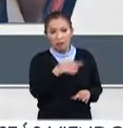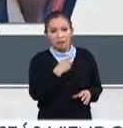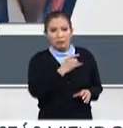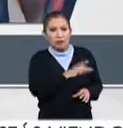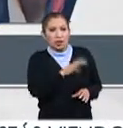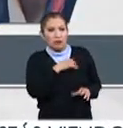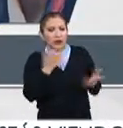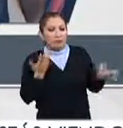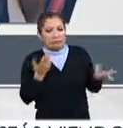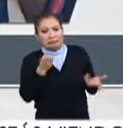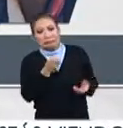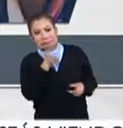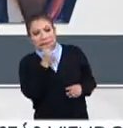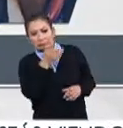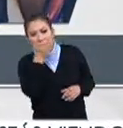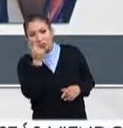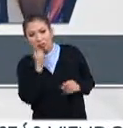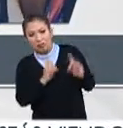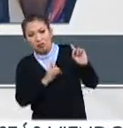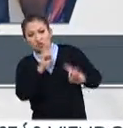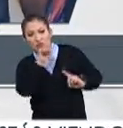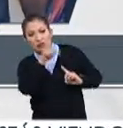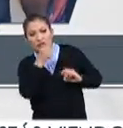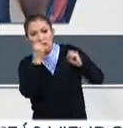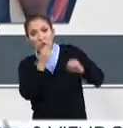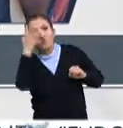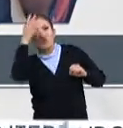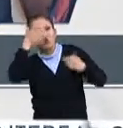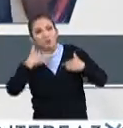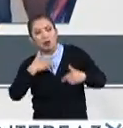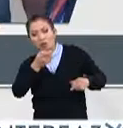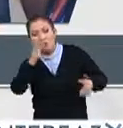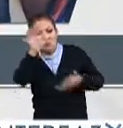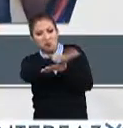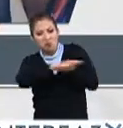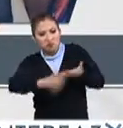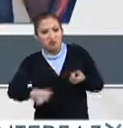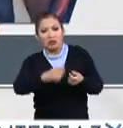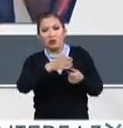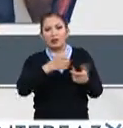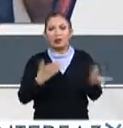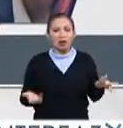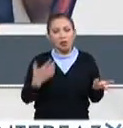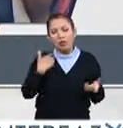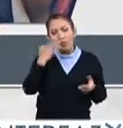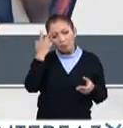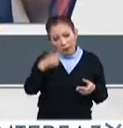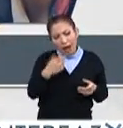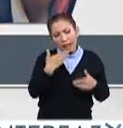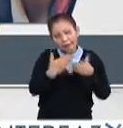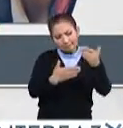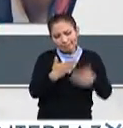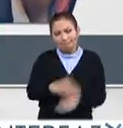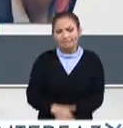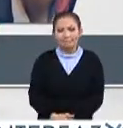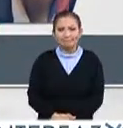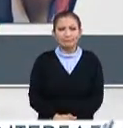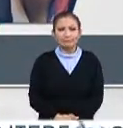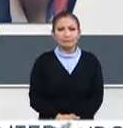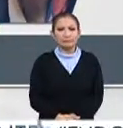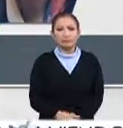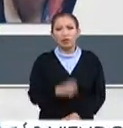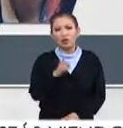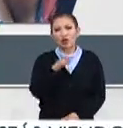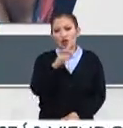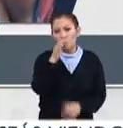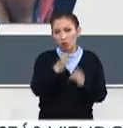miedo, reduce muchísimo la posibilidad de utilizarlo correctamente en el sistema. Claro,